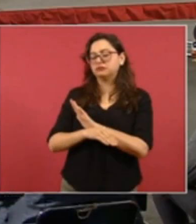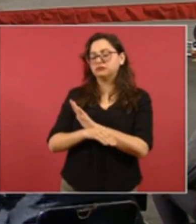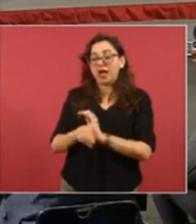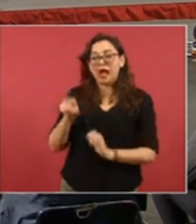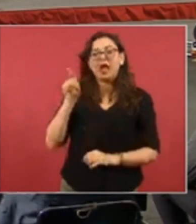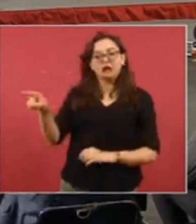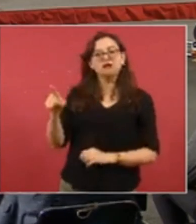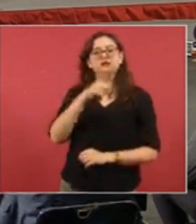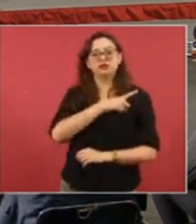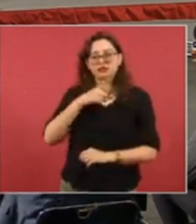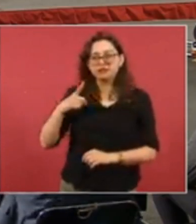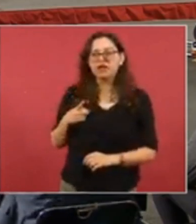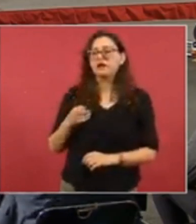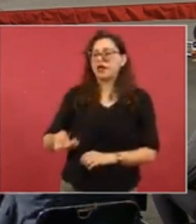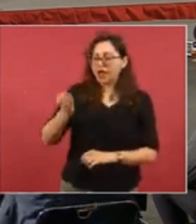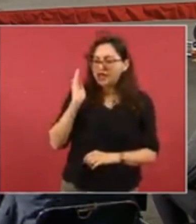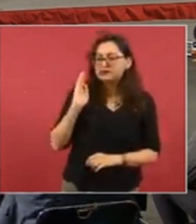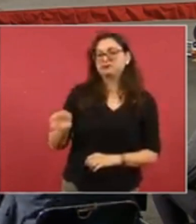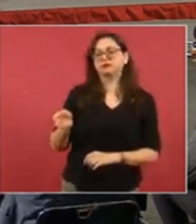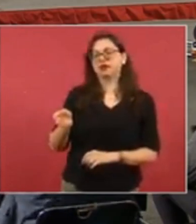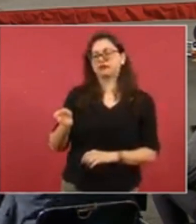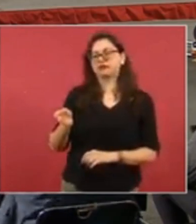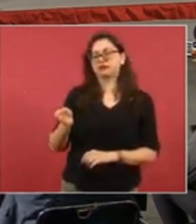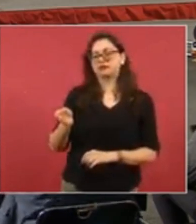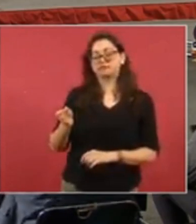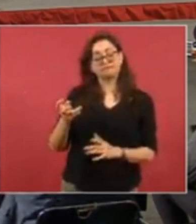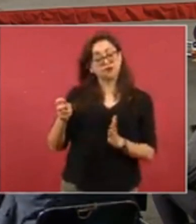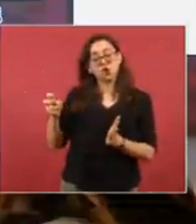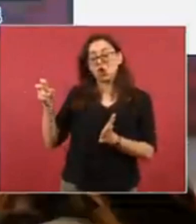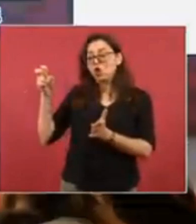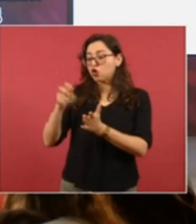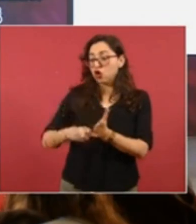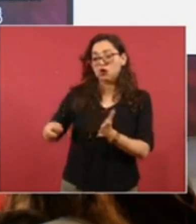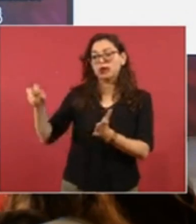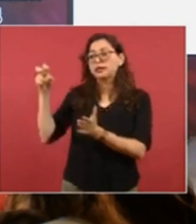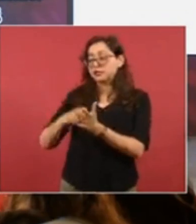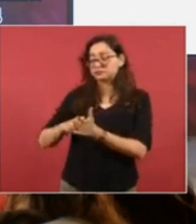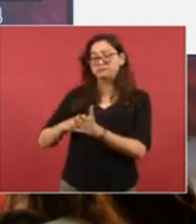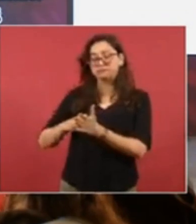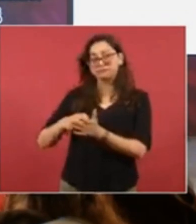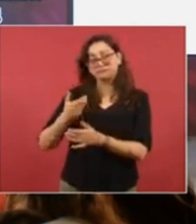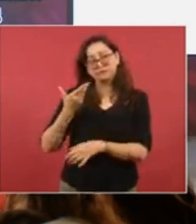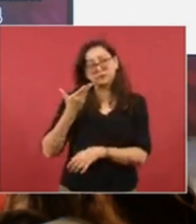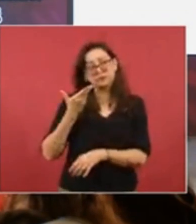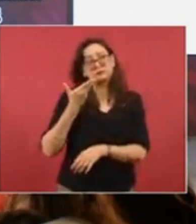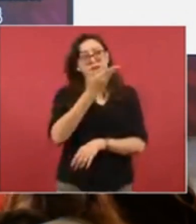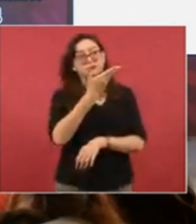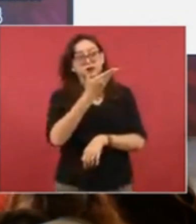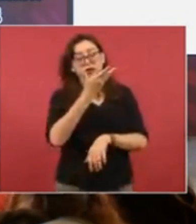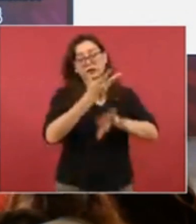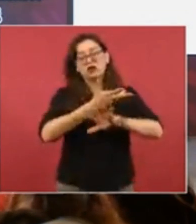Corregir y retomar la necesaria colaboración con la DEA.